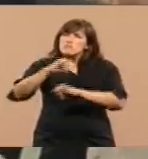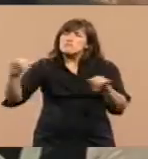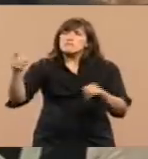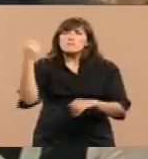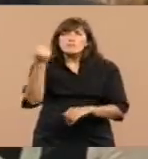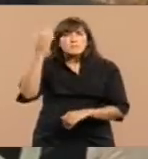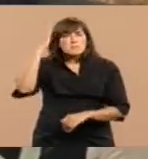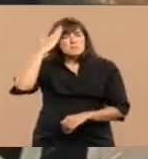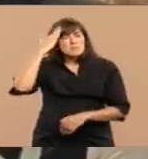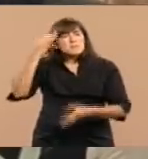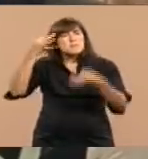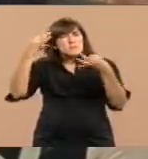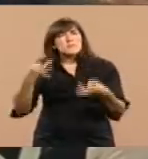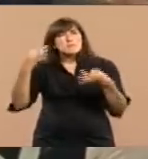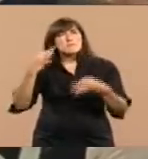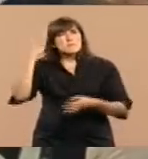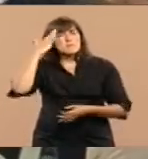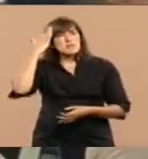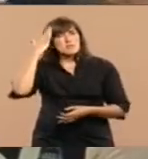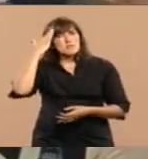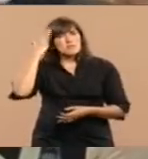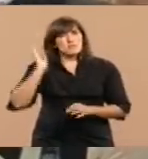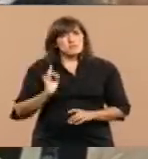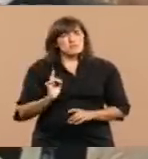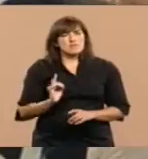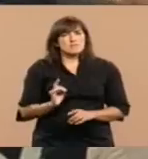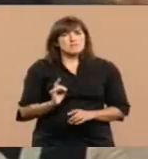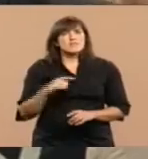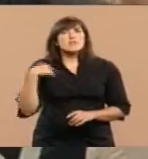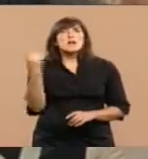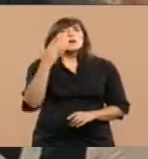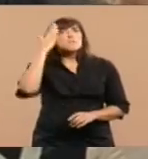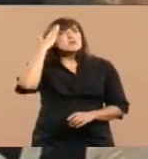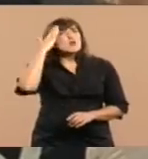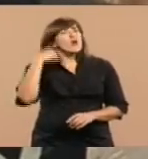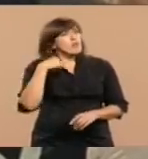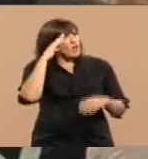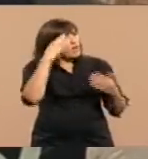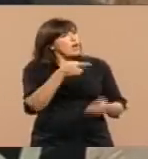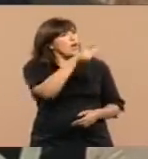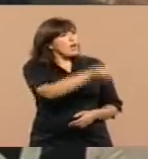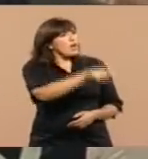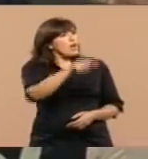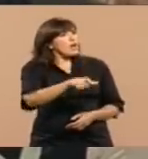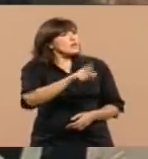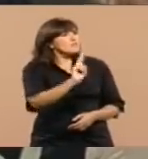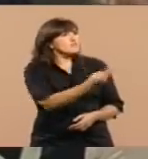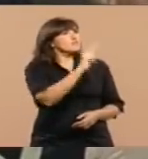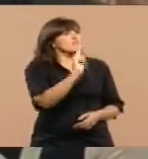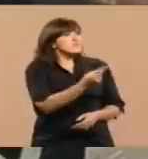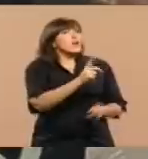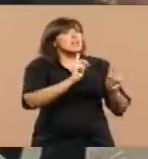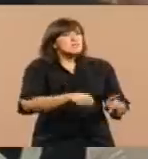a la memoria de los que dieron su vida, a la memoria de los que luego no pudieron